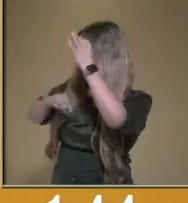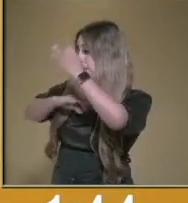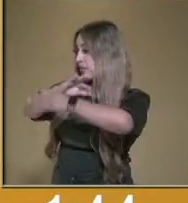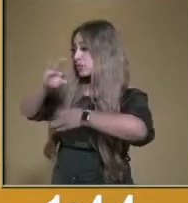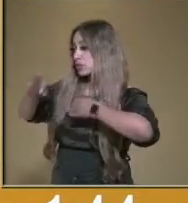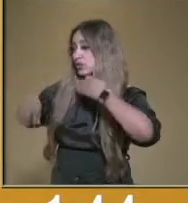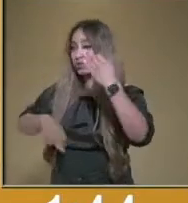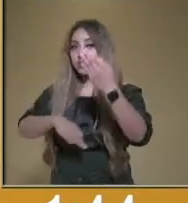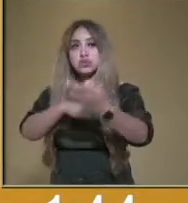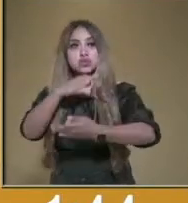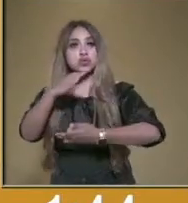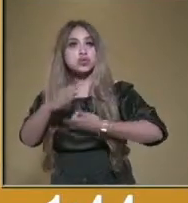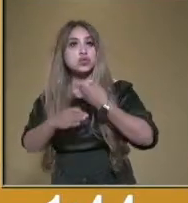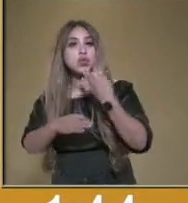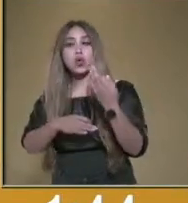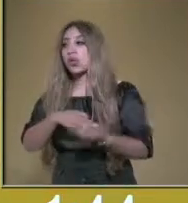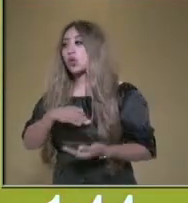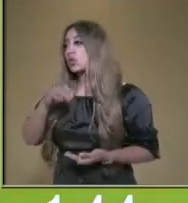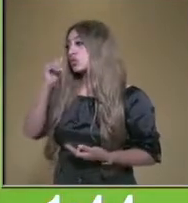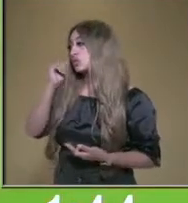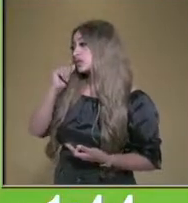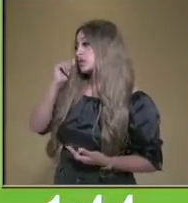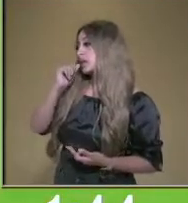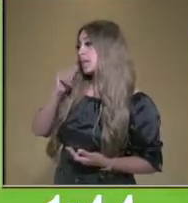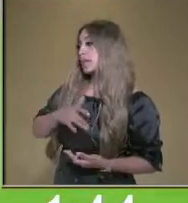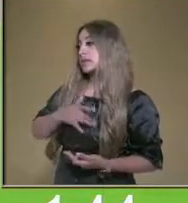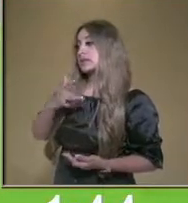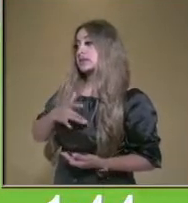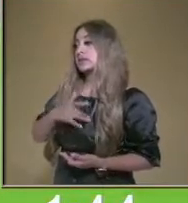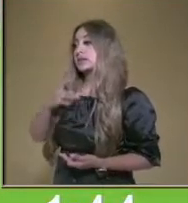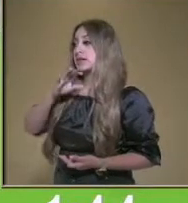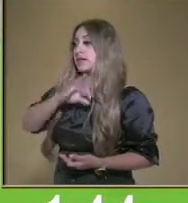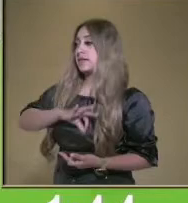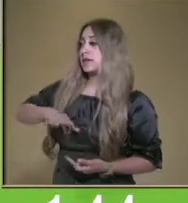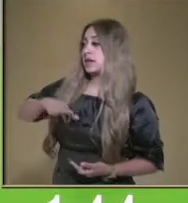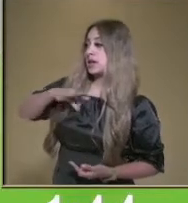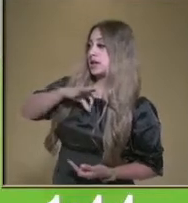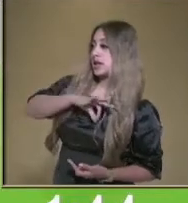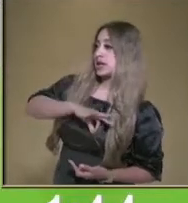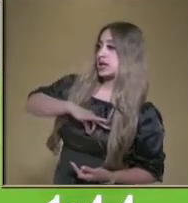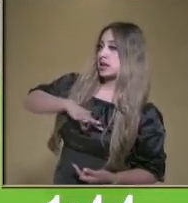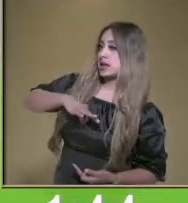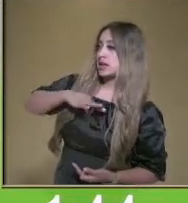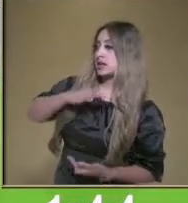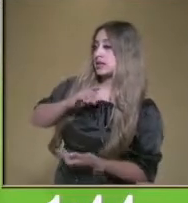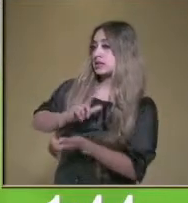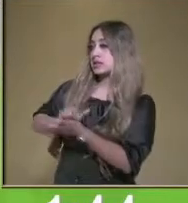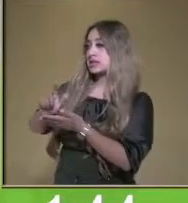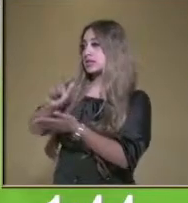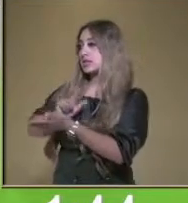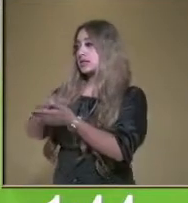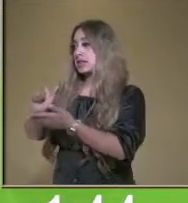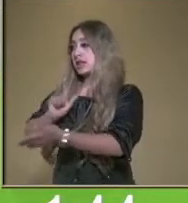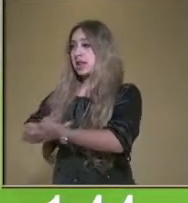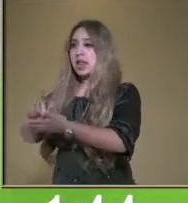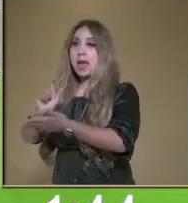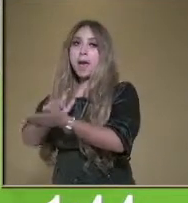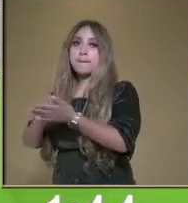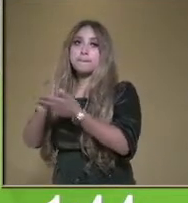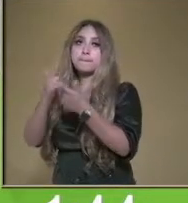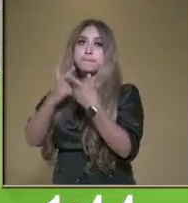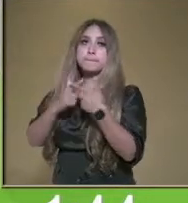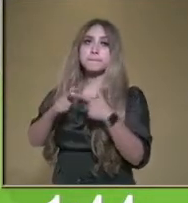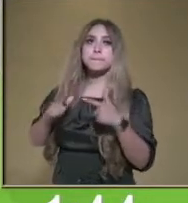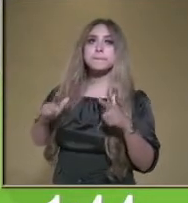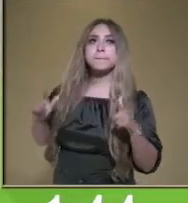y se sentía más feliz, más limpio, más libre. Y al